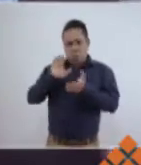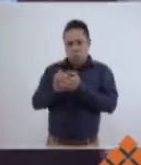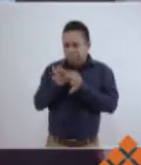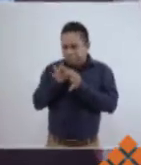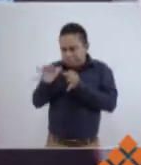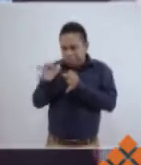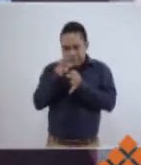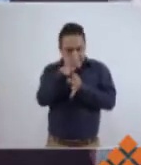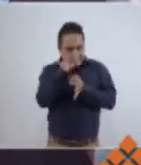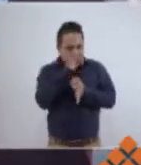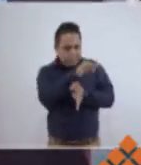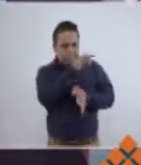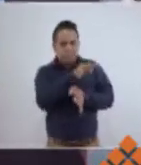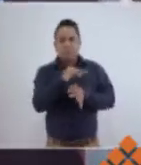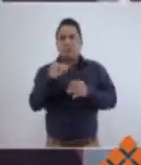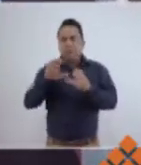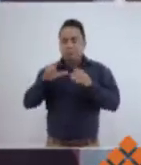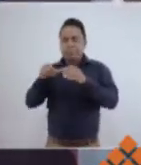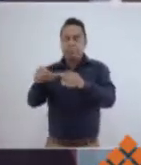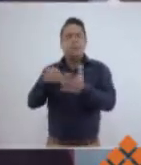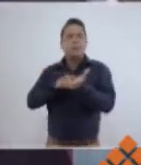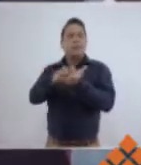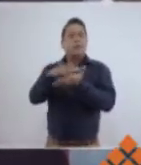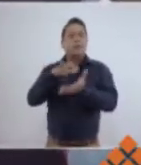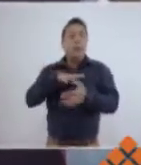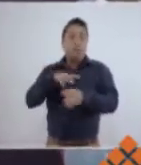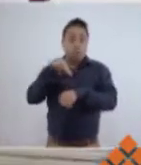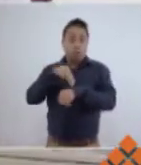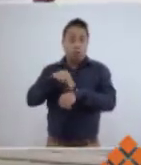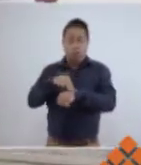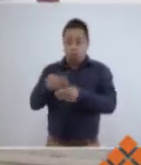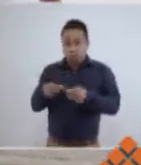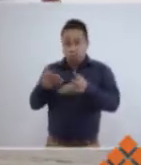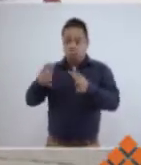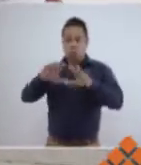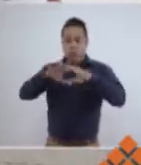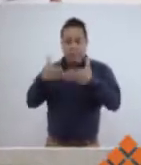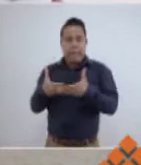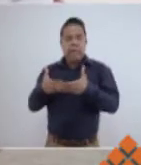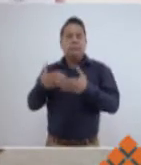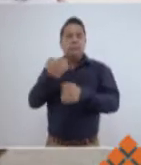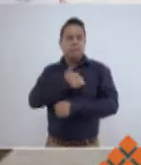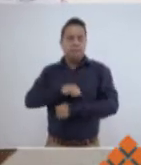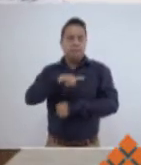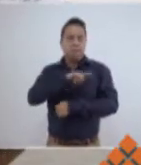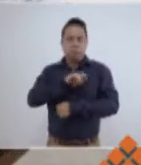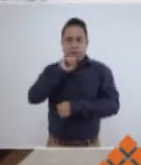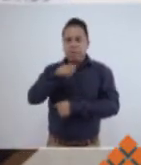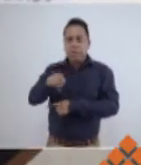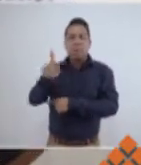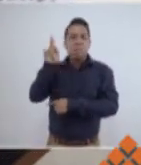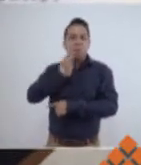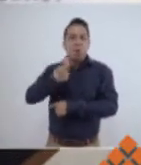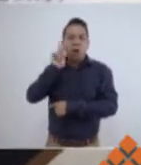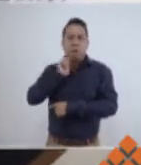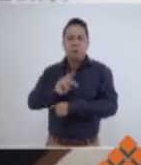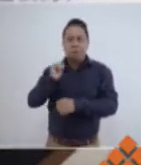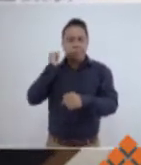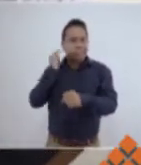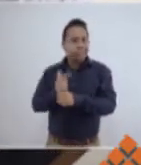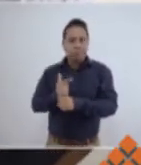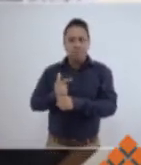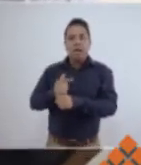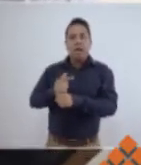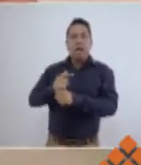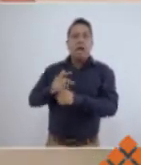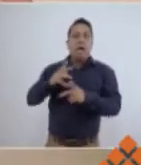sus colonias y sus barrios, con médicos en donde se entregan kits de salud y se hacen pruebas rápidas para